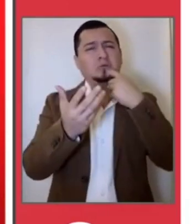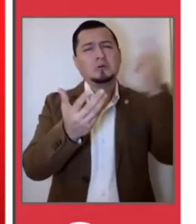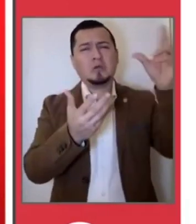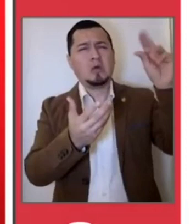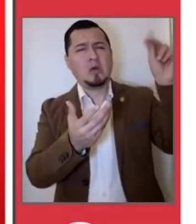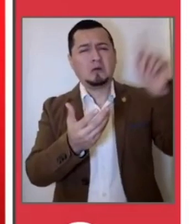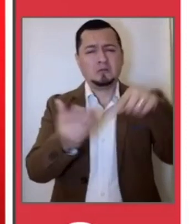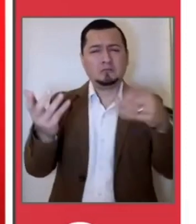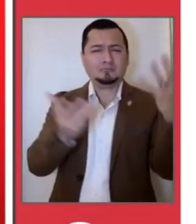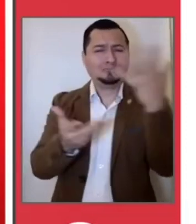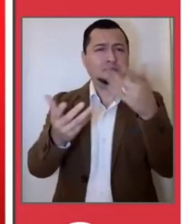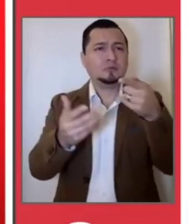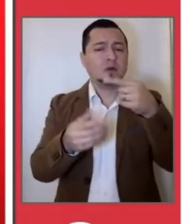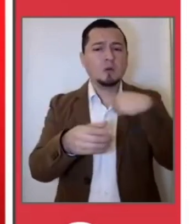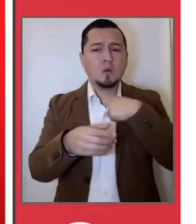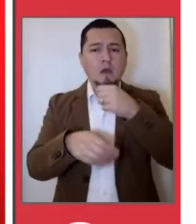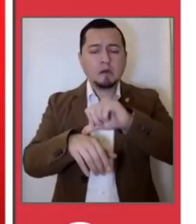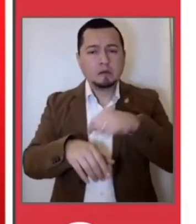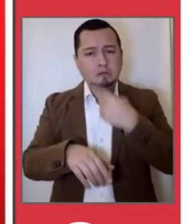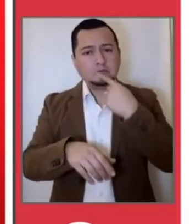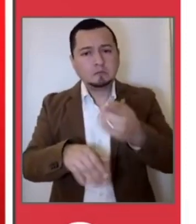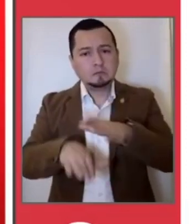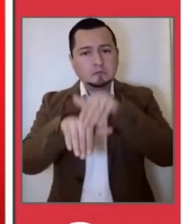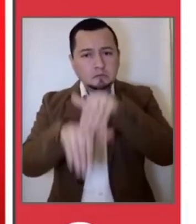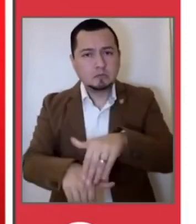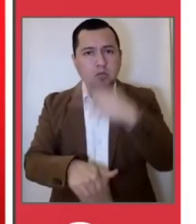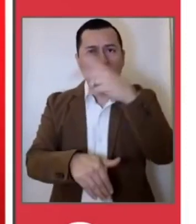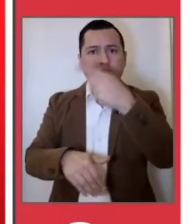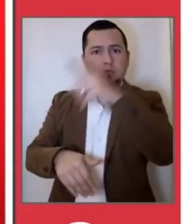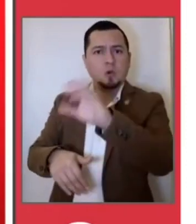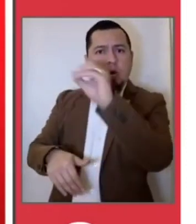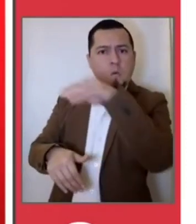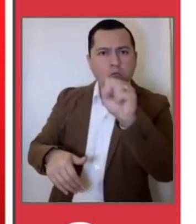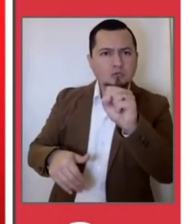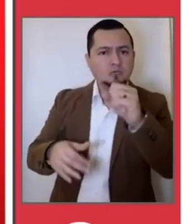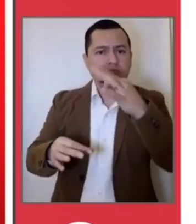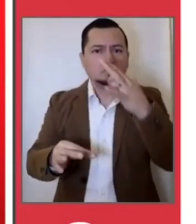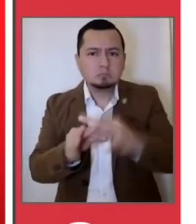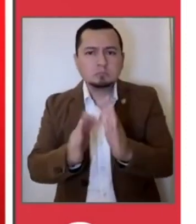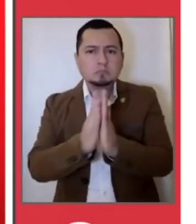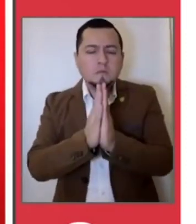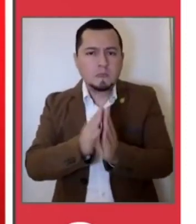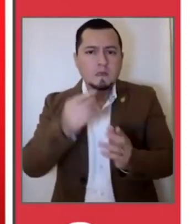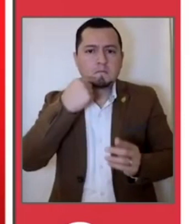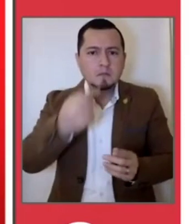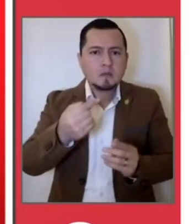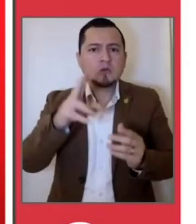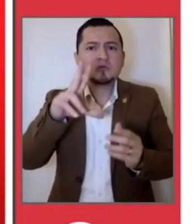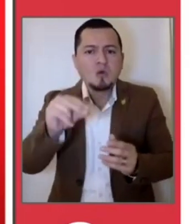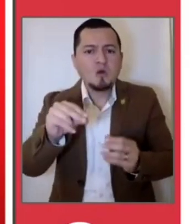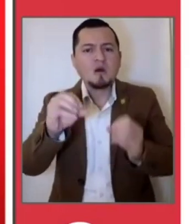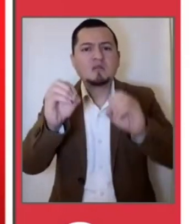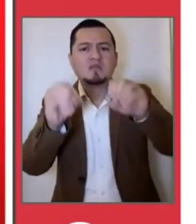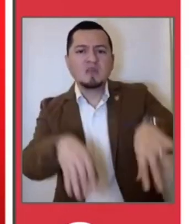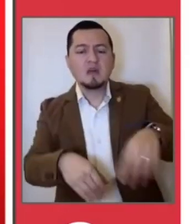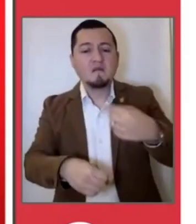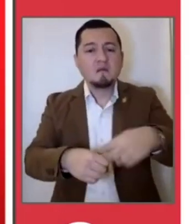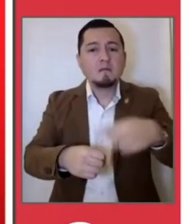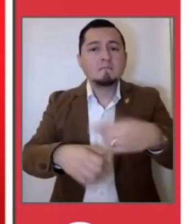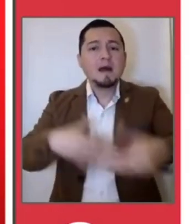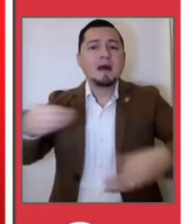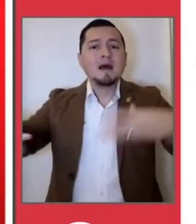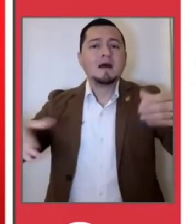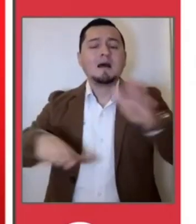lavado frecuente de manos y sobre todo la demanda de atención oportuna. Es decir, no dejen que la enfermedad